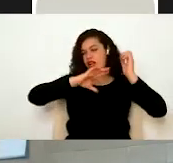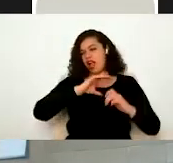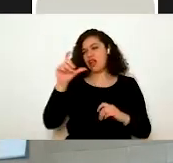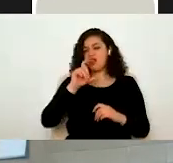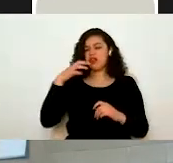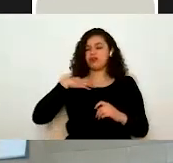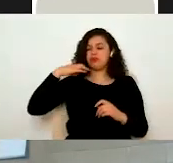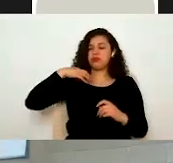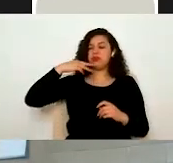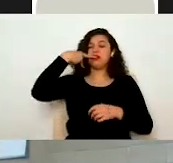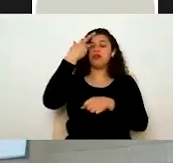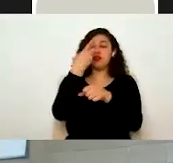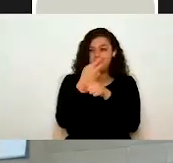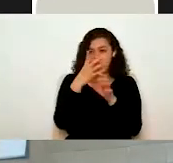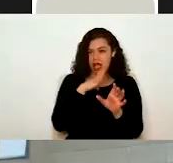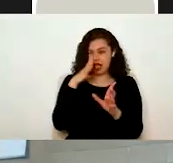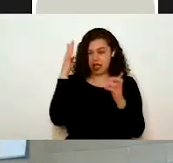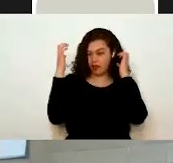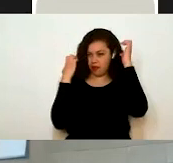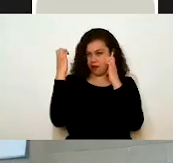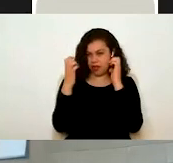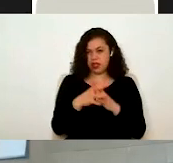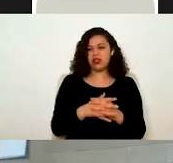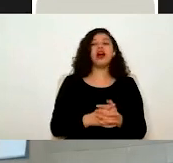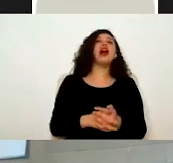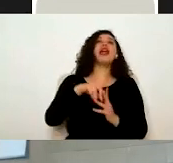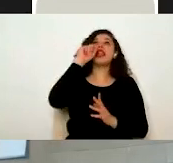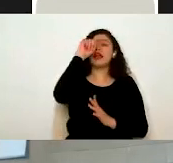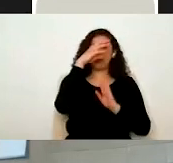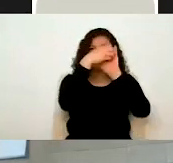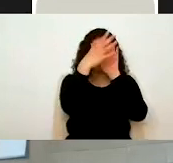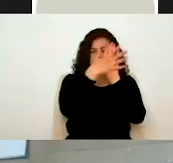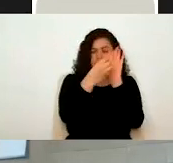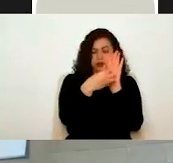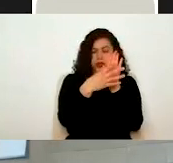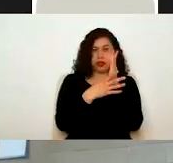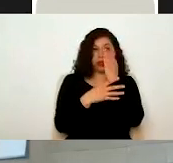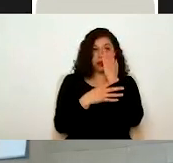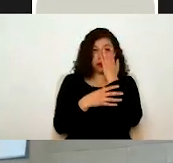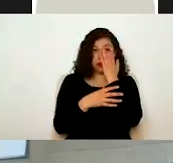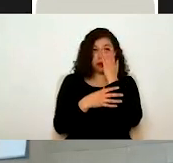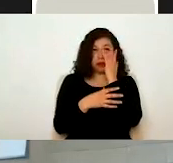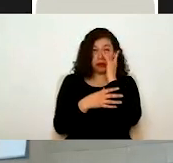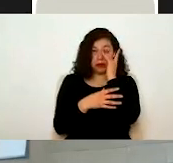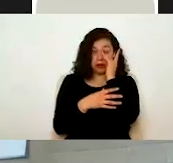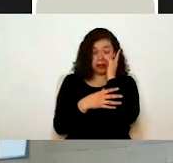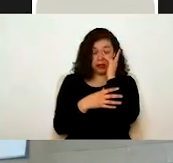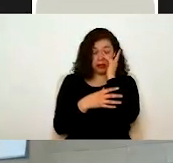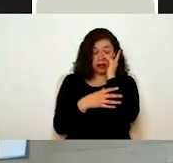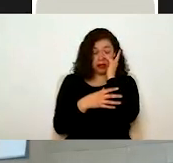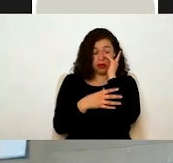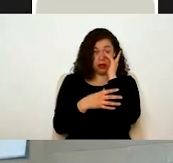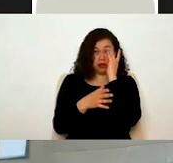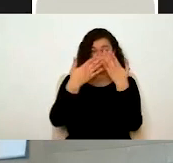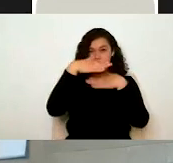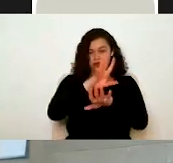voluntariado, así como publicaciones sobre proyectos especiales que se llevan